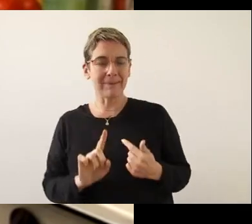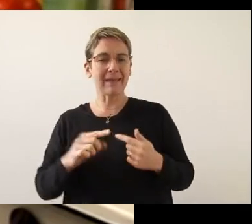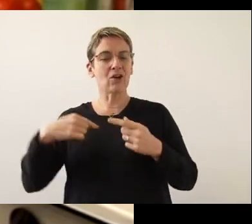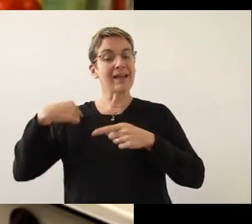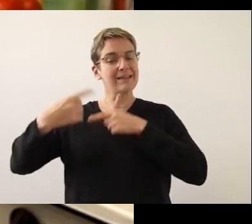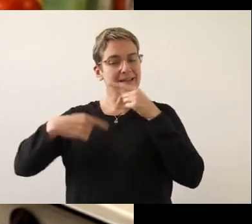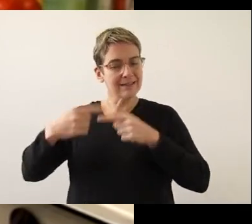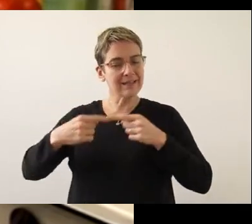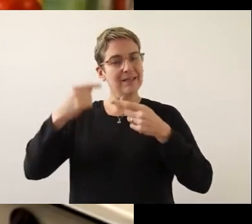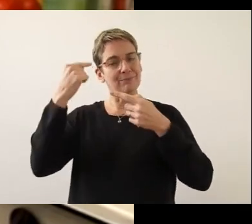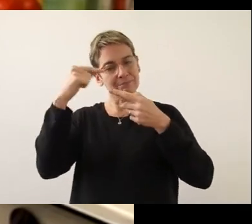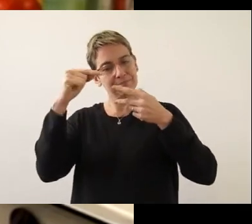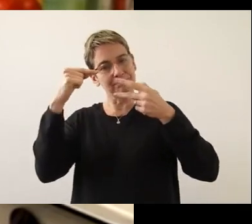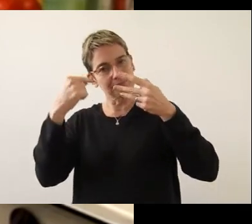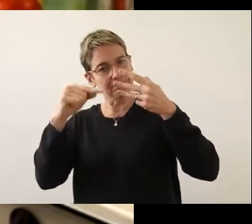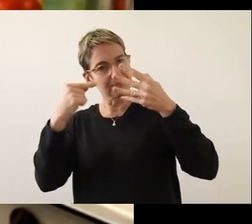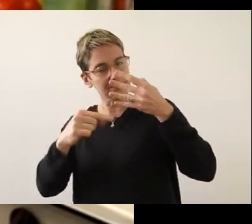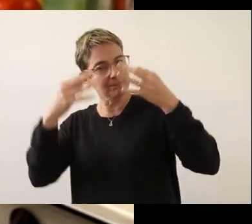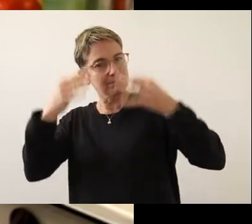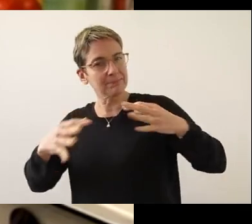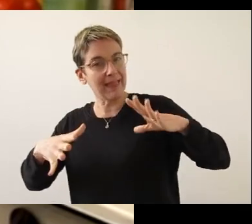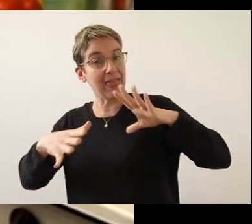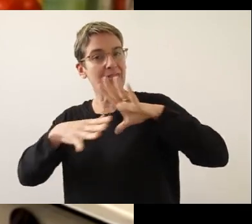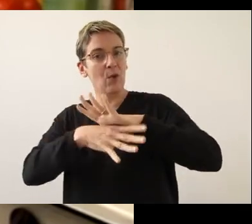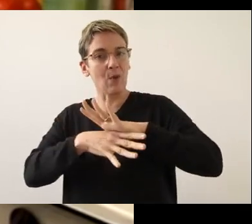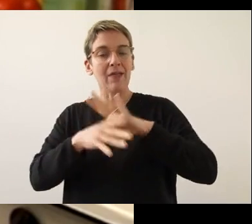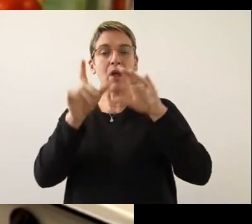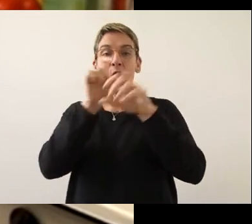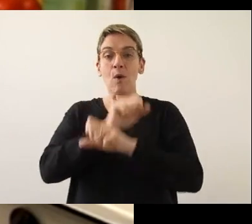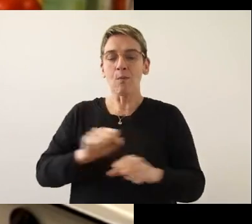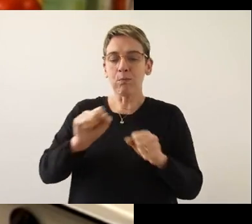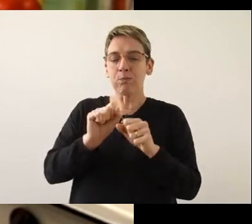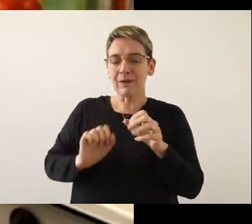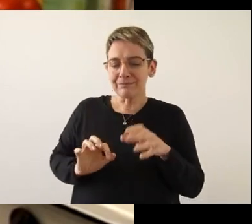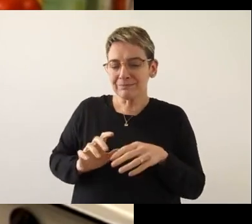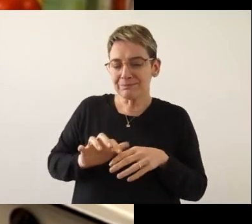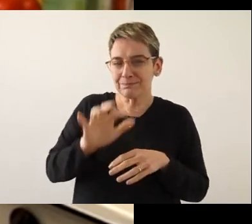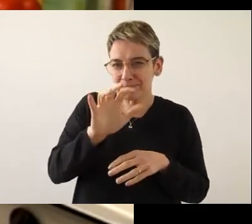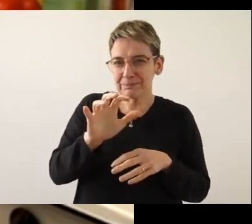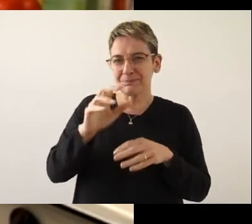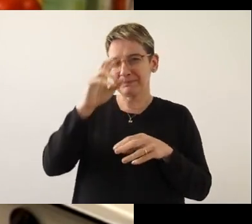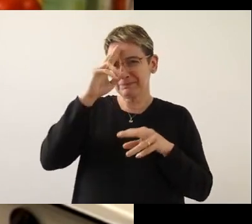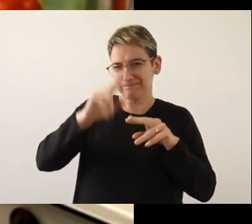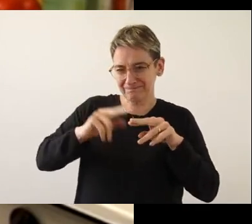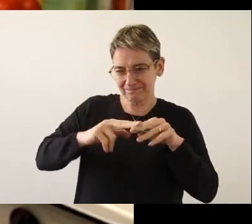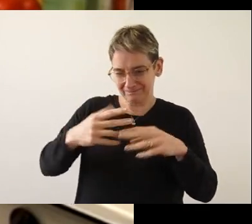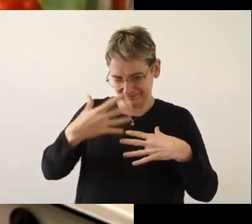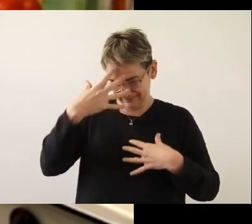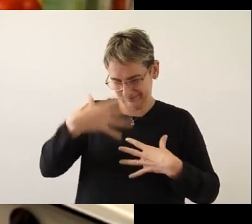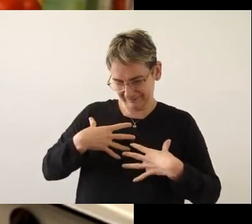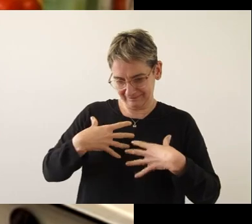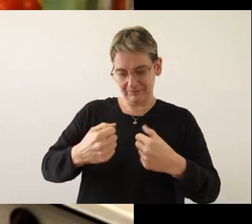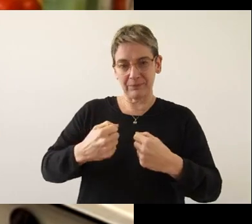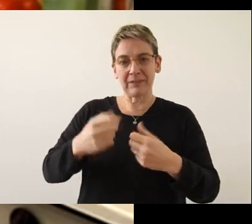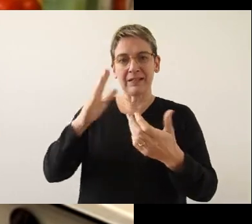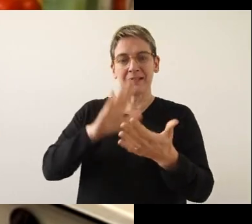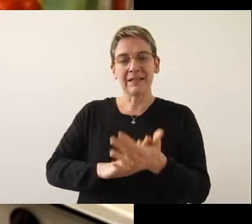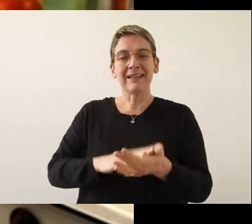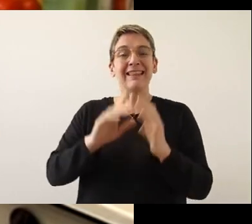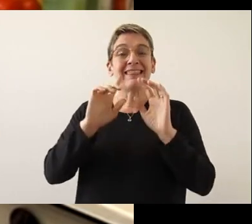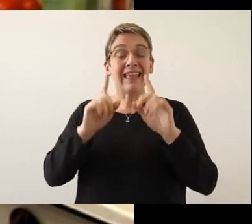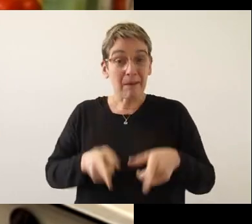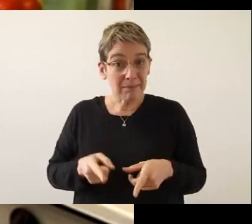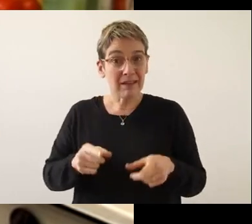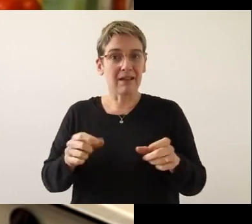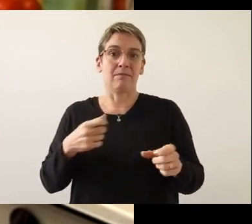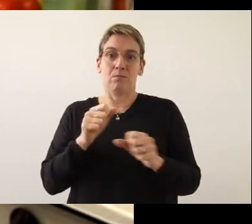siguen los pasos adecuados, pueden aparecer microorganismos nocivos para la salud humana, causando inclusive